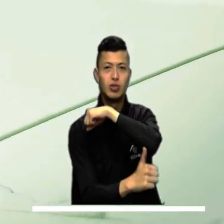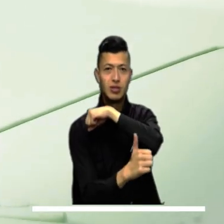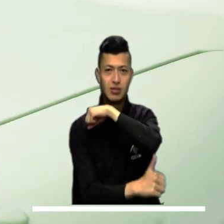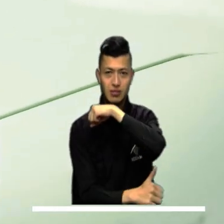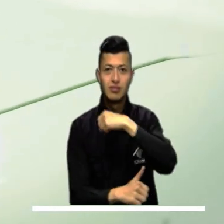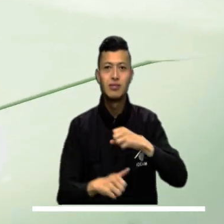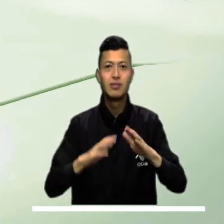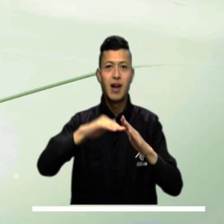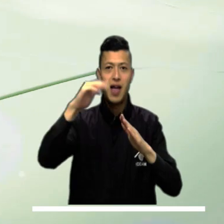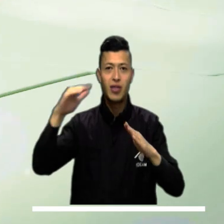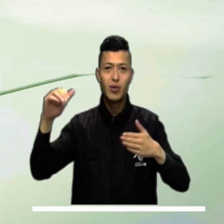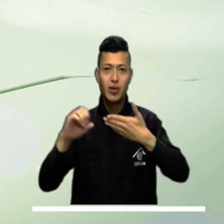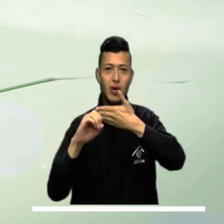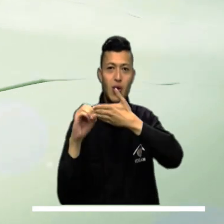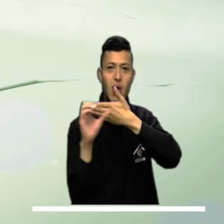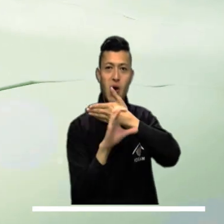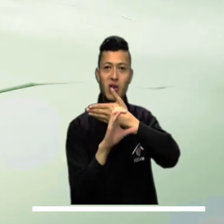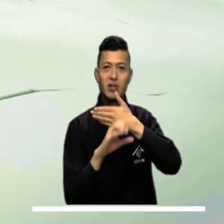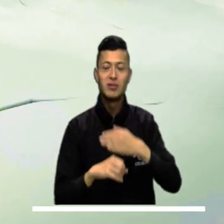occidente de Antioquia.